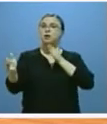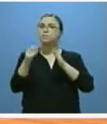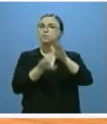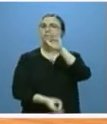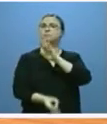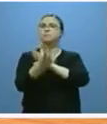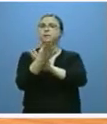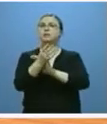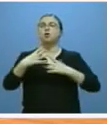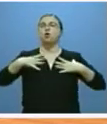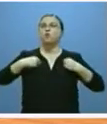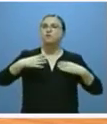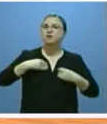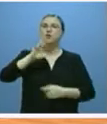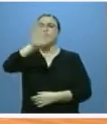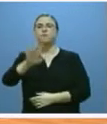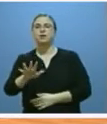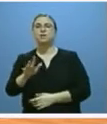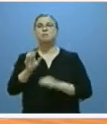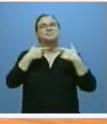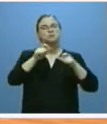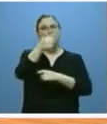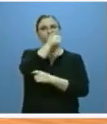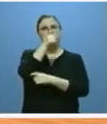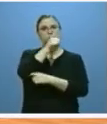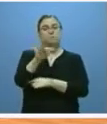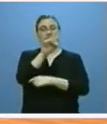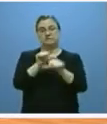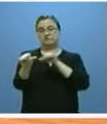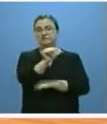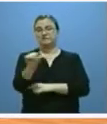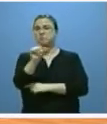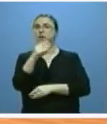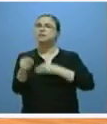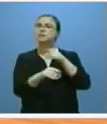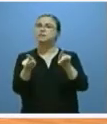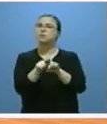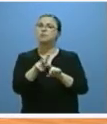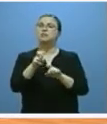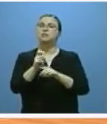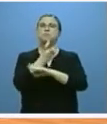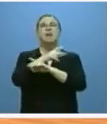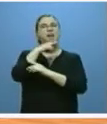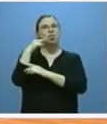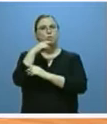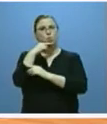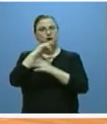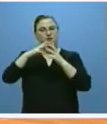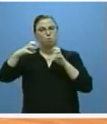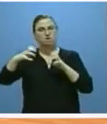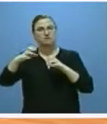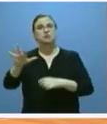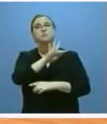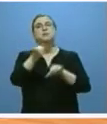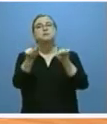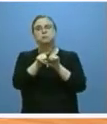plataformas del ovino del Bierzo y del sector vitivinícola y en las próximas semanas lo haremos con la de la remolacha azucarera. Además